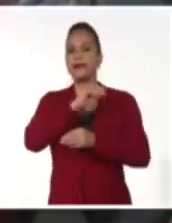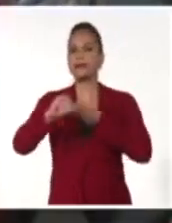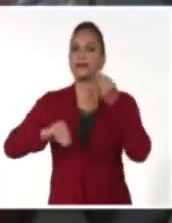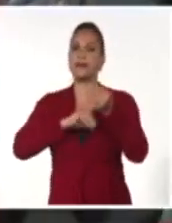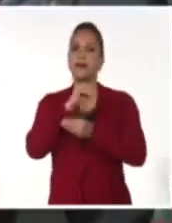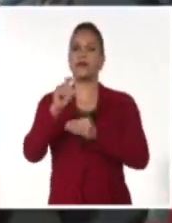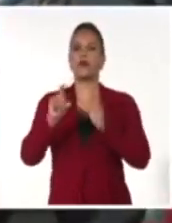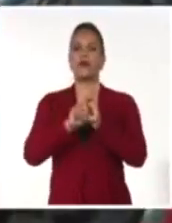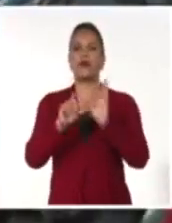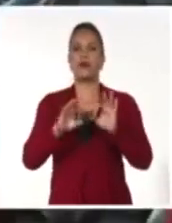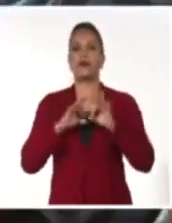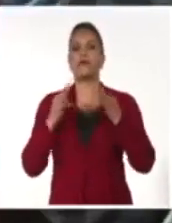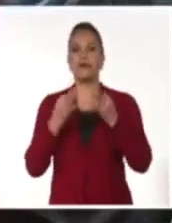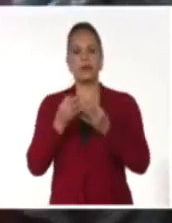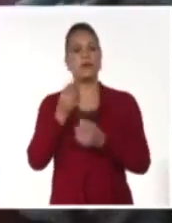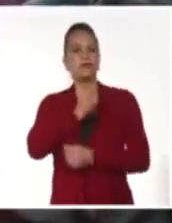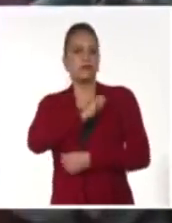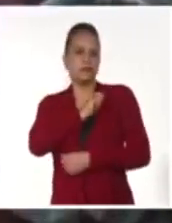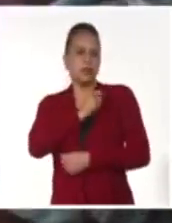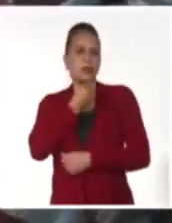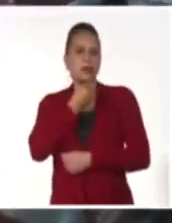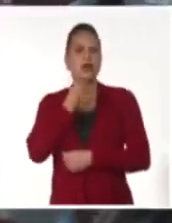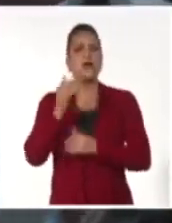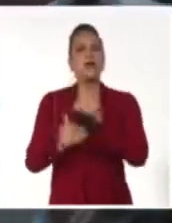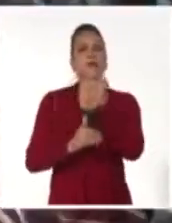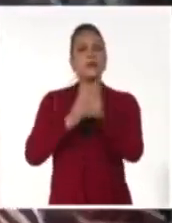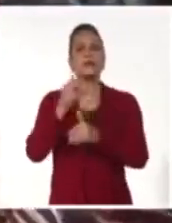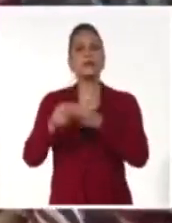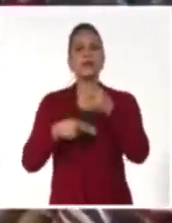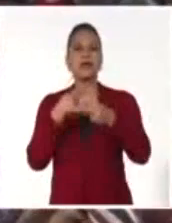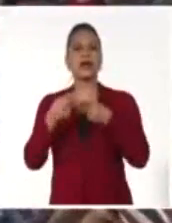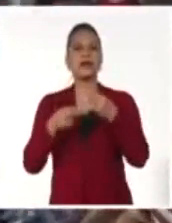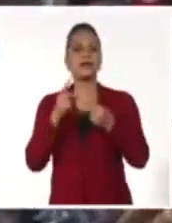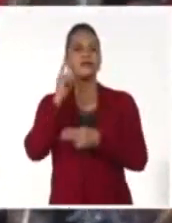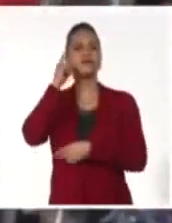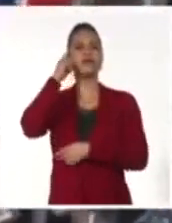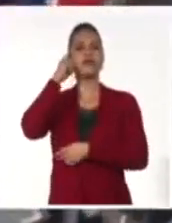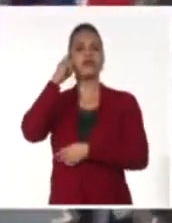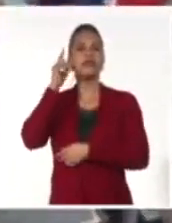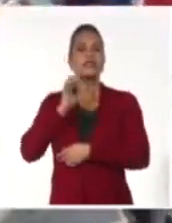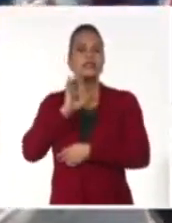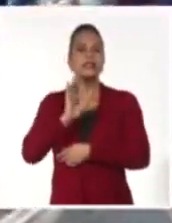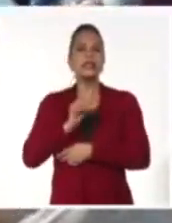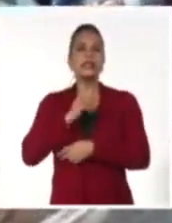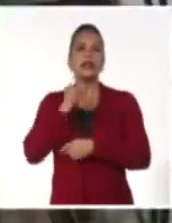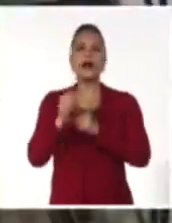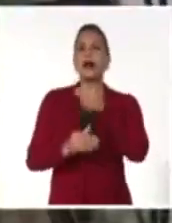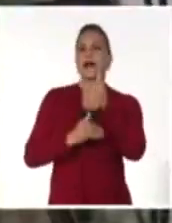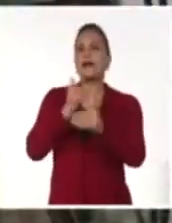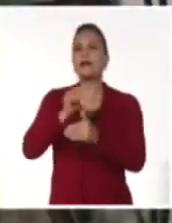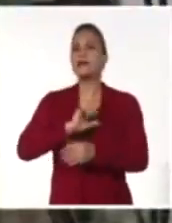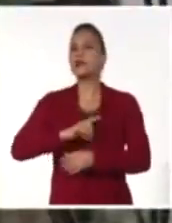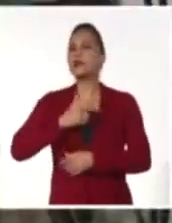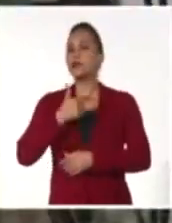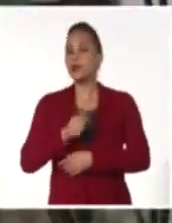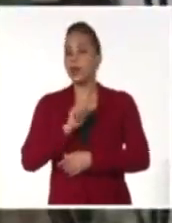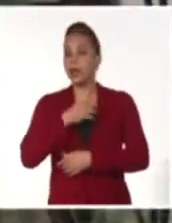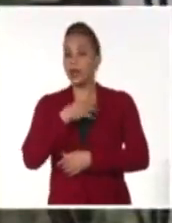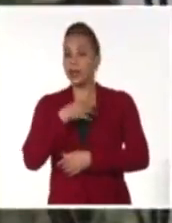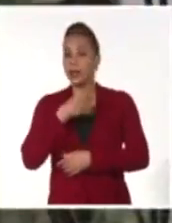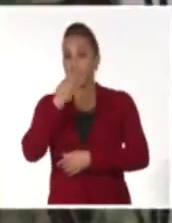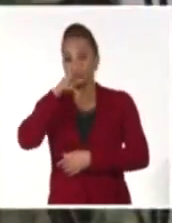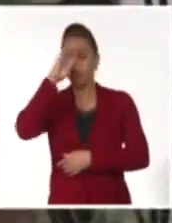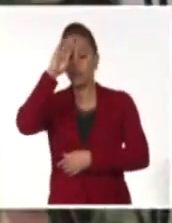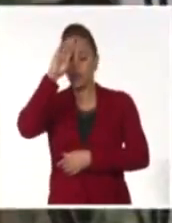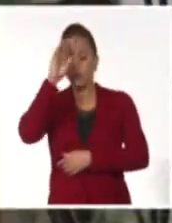respeto que les corresponde. Dicho proceso se está llevando a cabo con conciencia del trascendental avance cultural que para todo nuestro